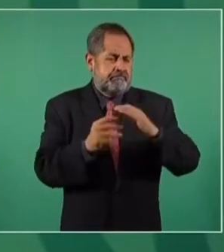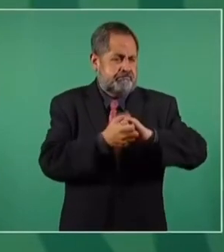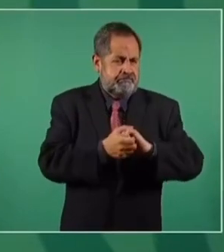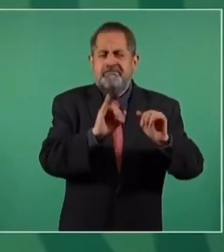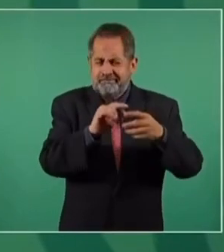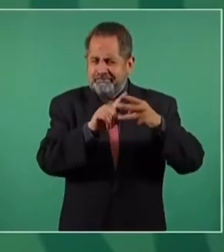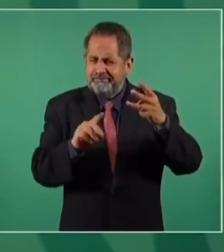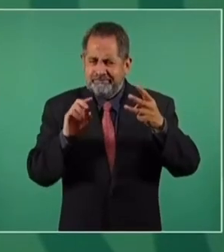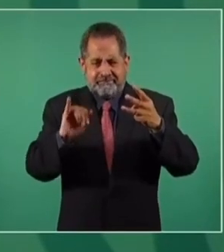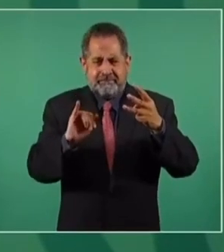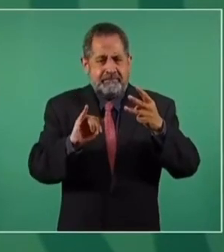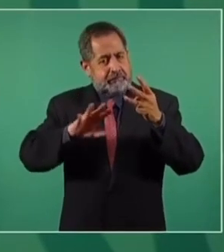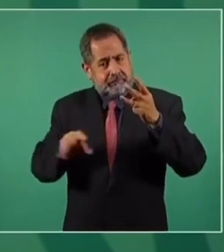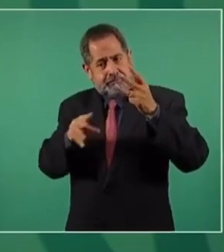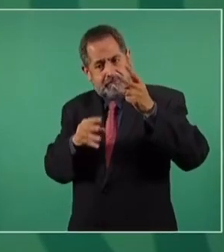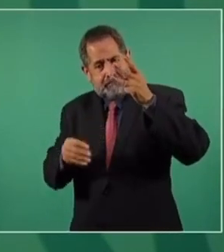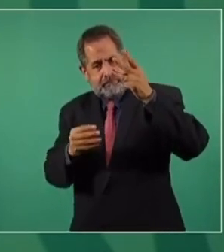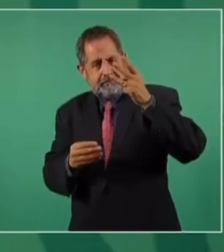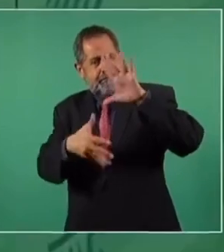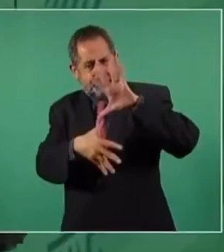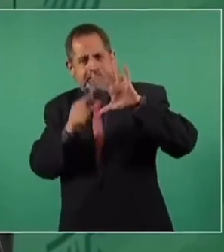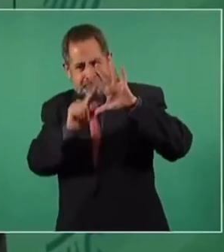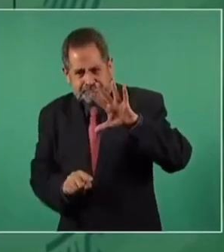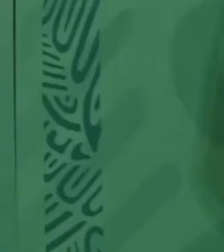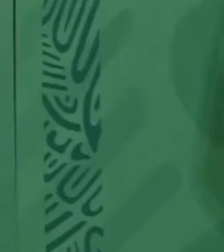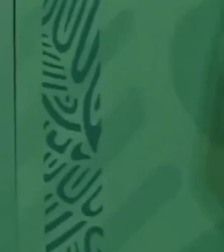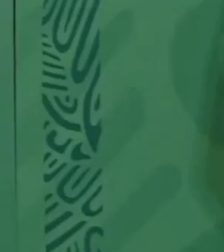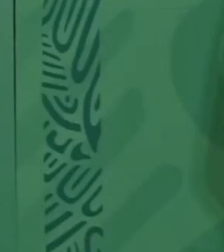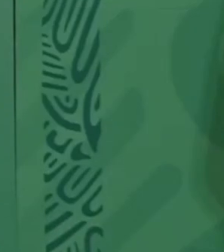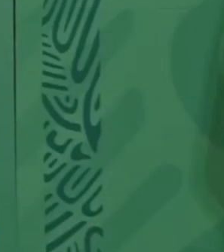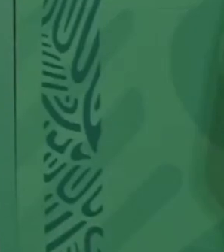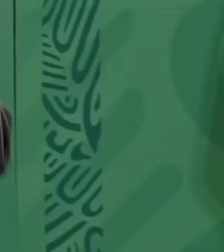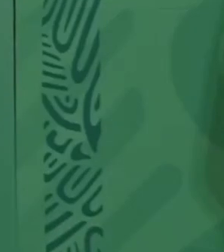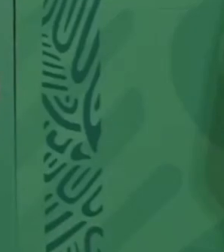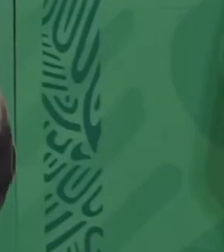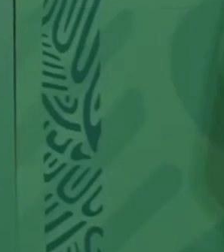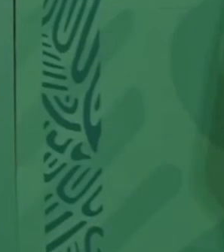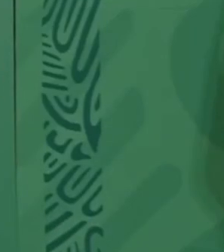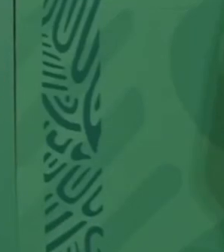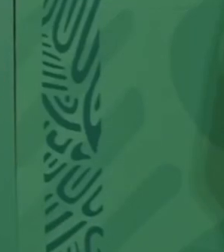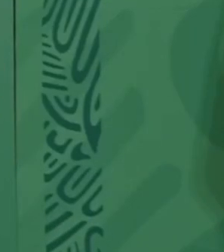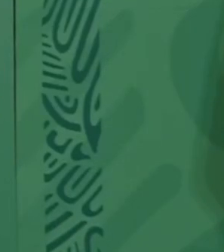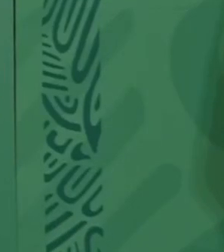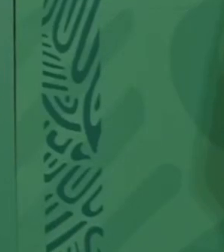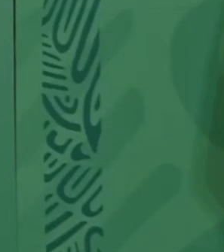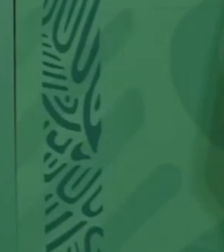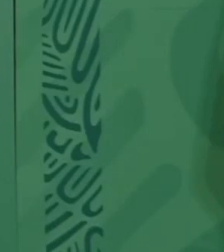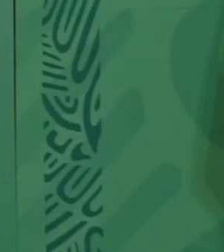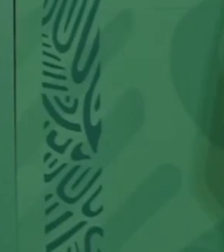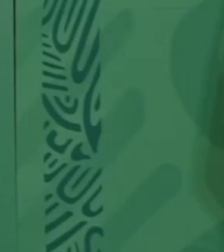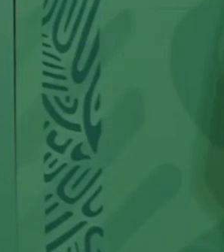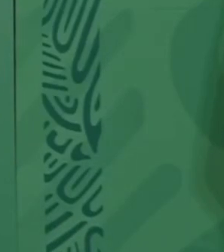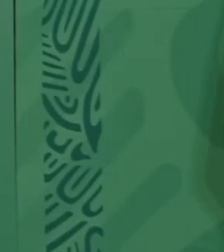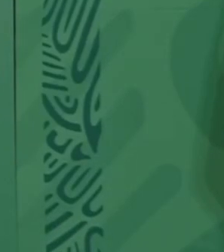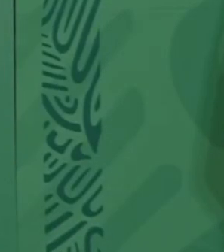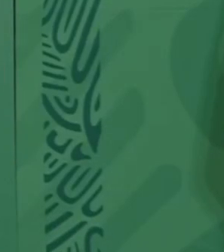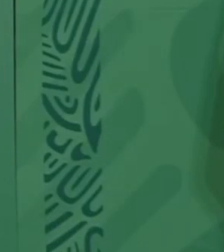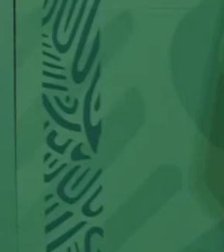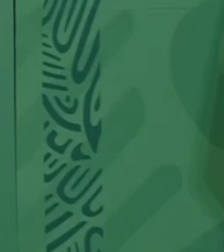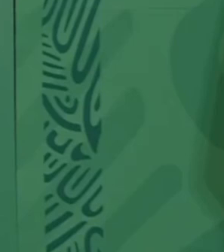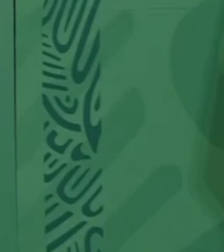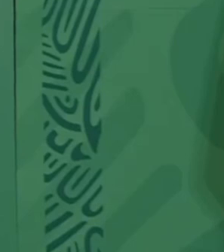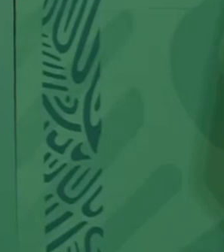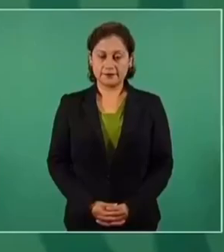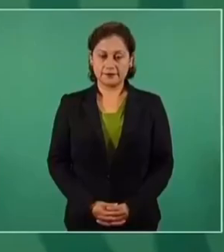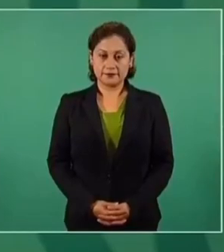con Estados Unidos y Canadá, incluir a América Central y a toda América. Esto requiere de una